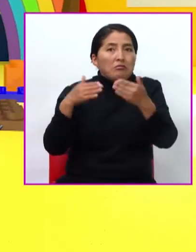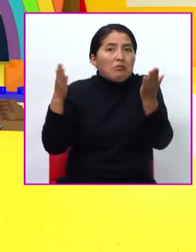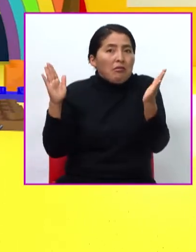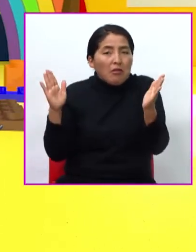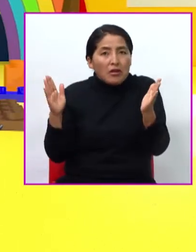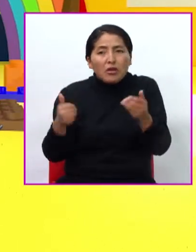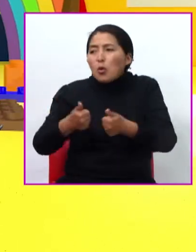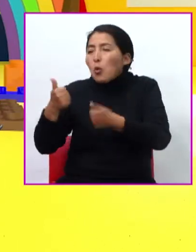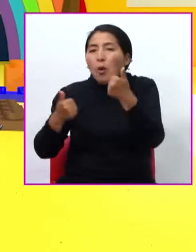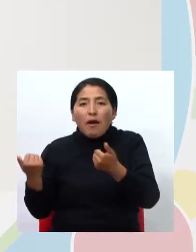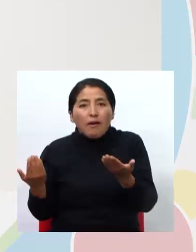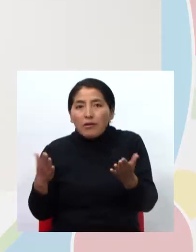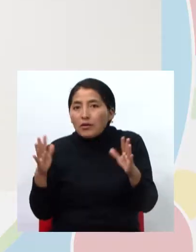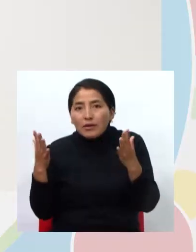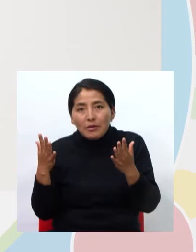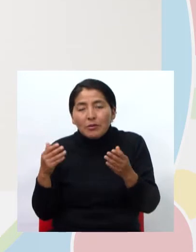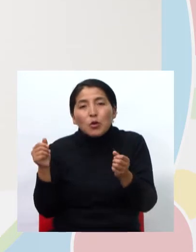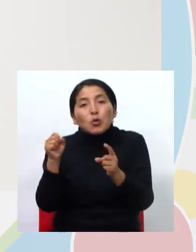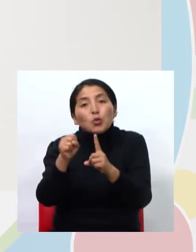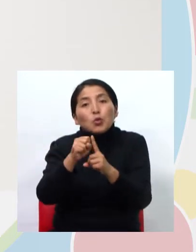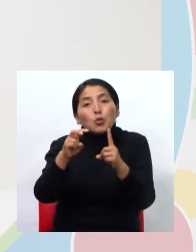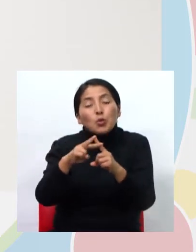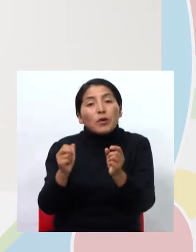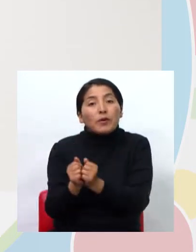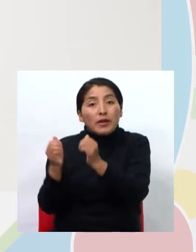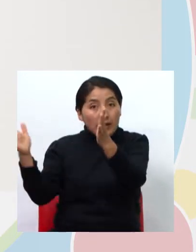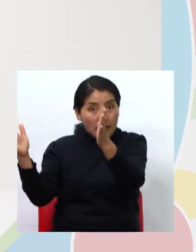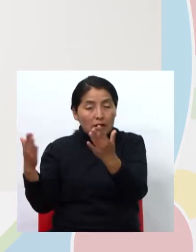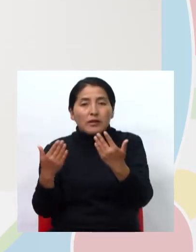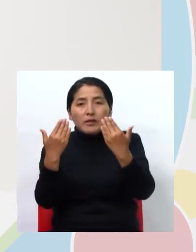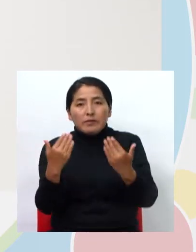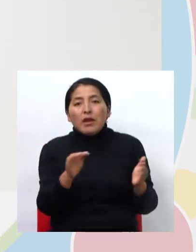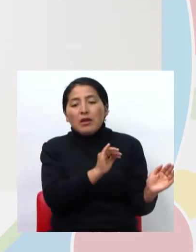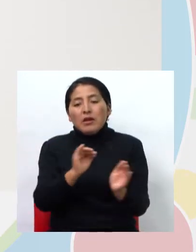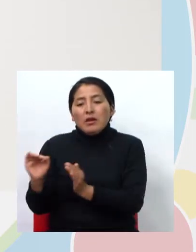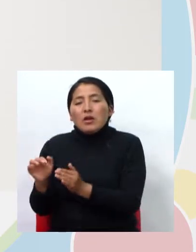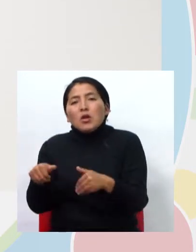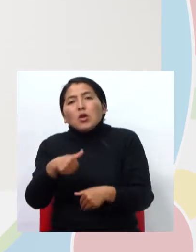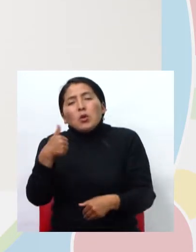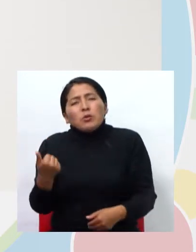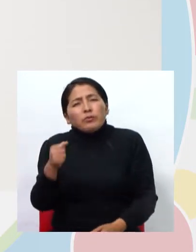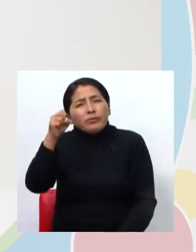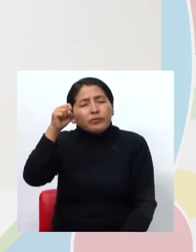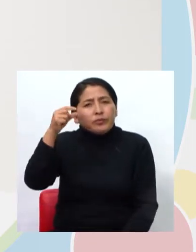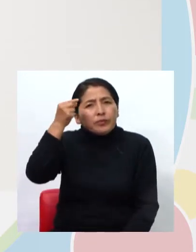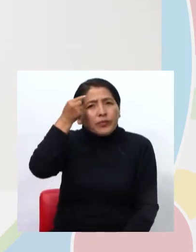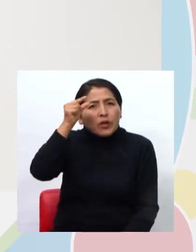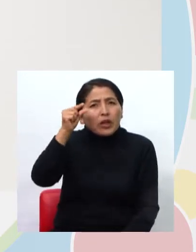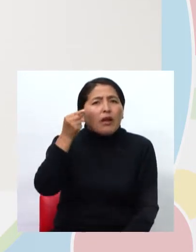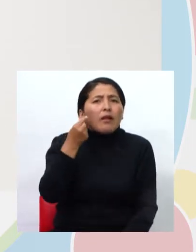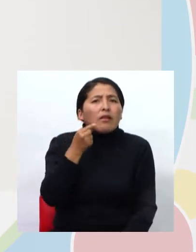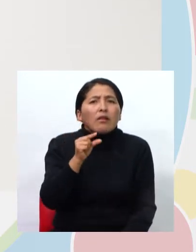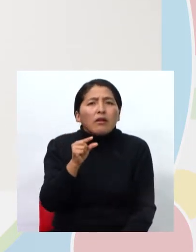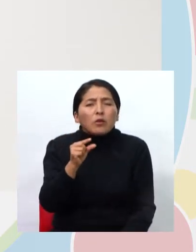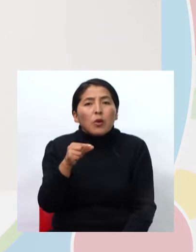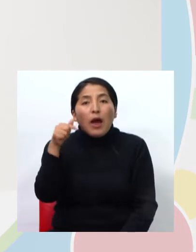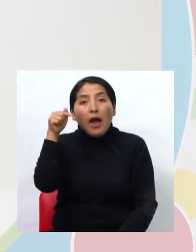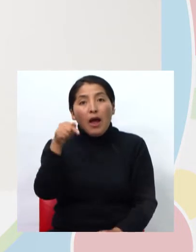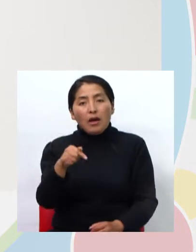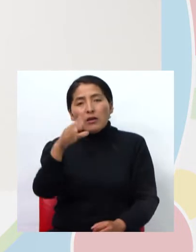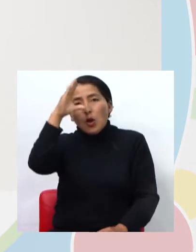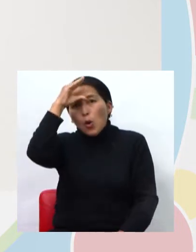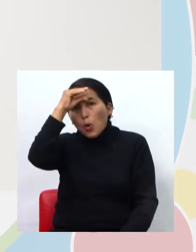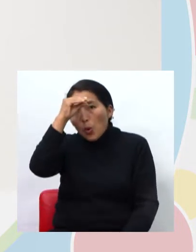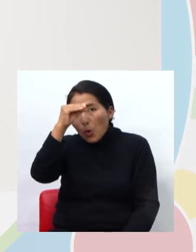El género. Según el género de los sustantivos, estos se clasifican en masculinos y